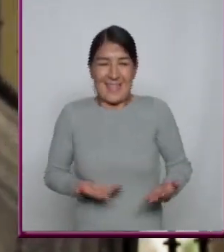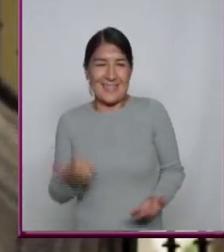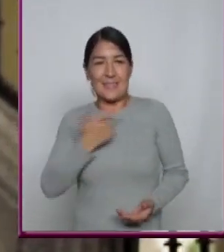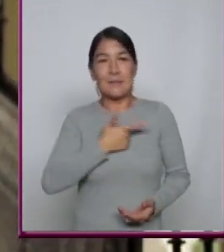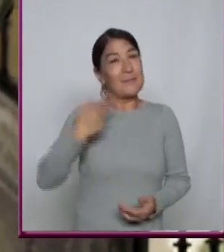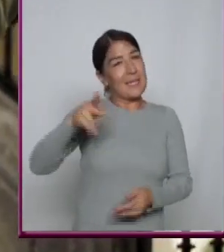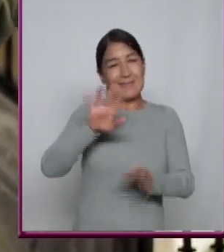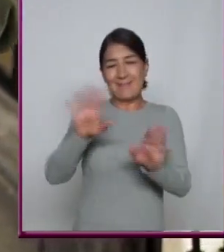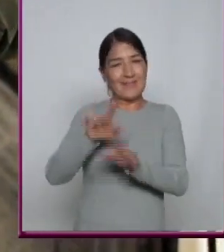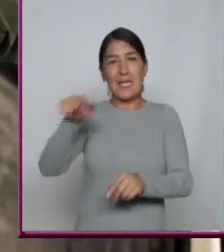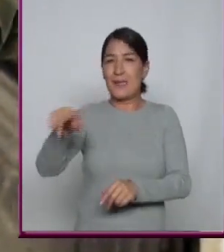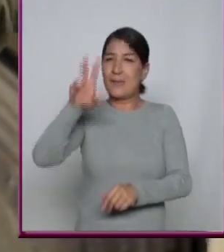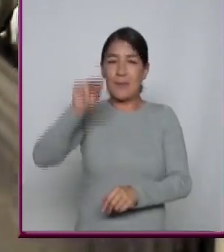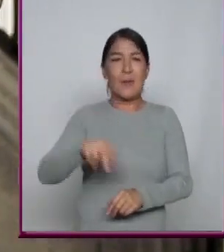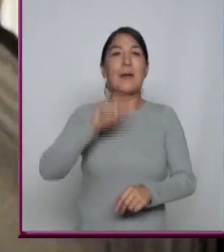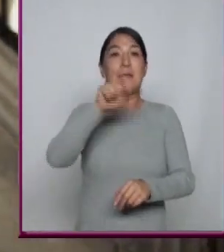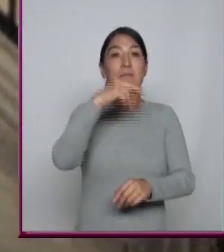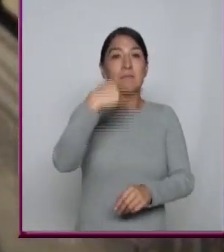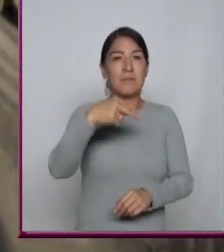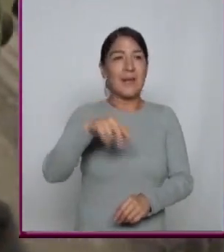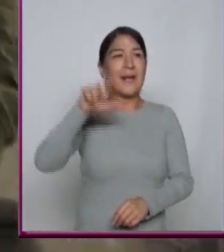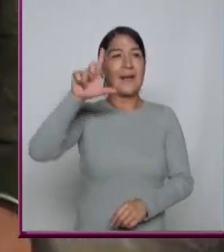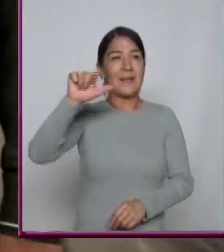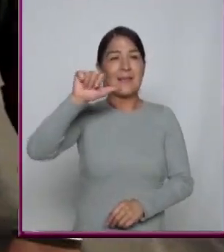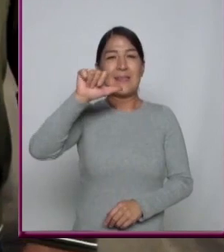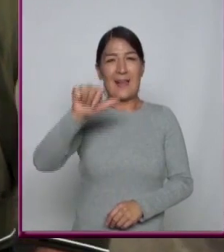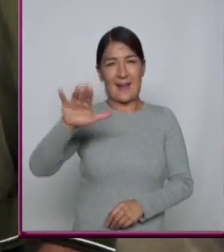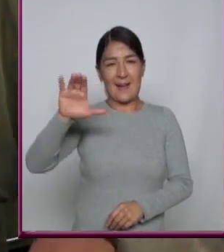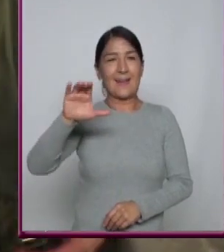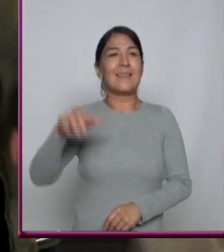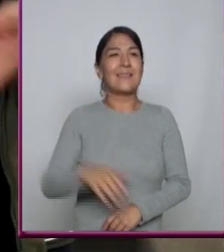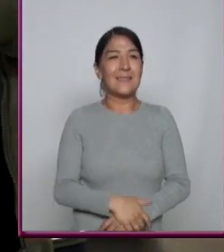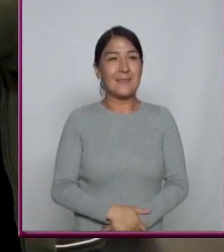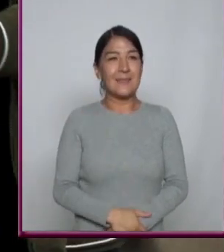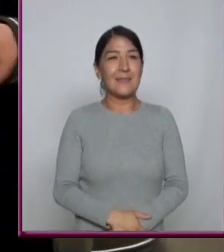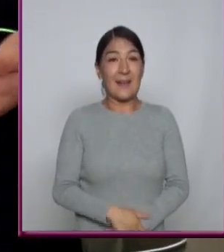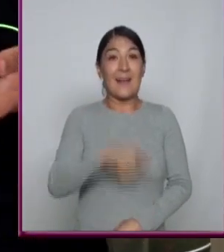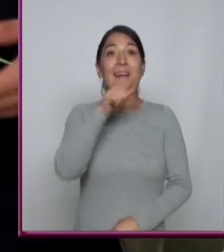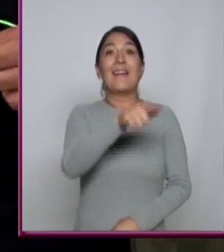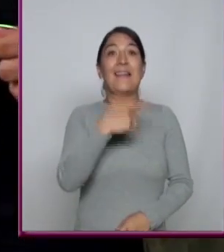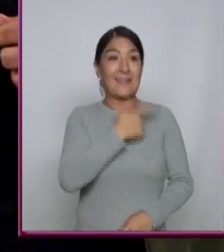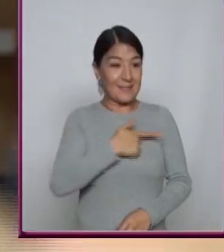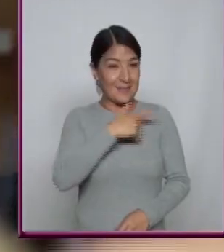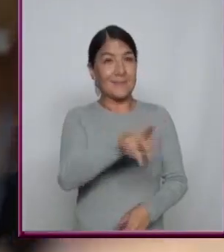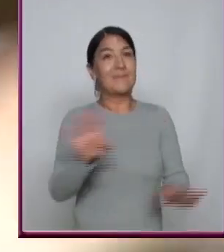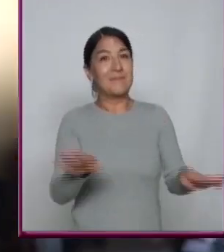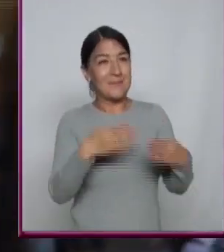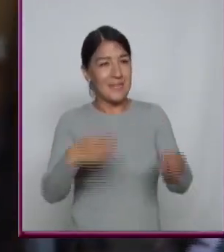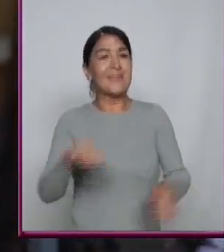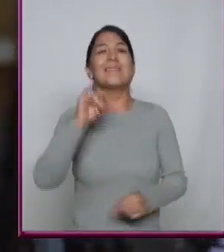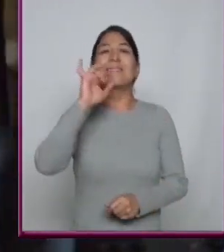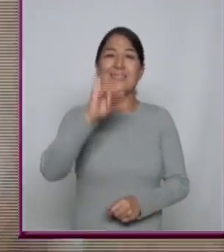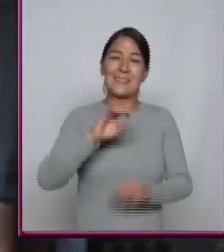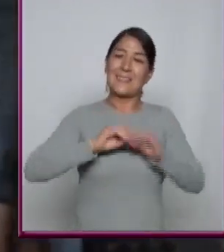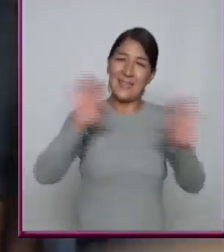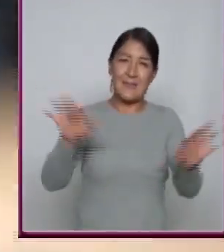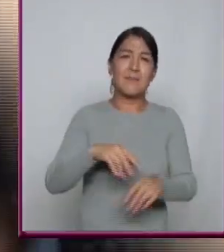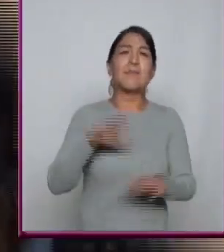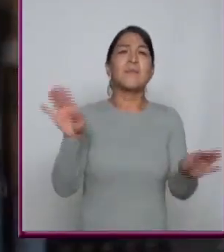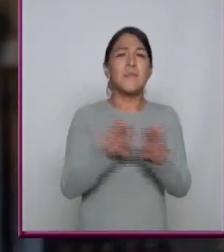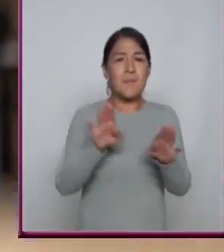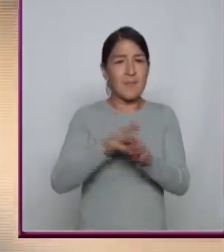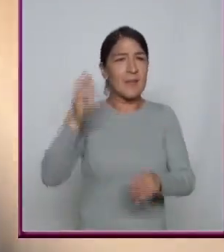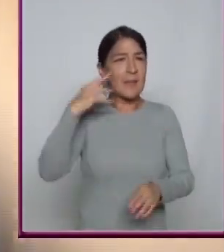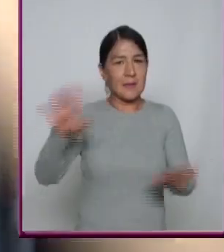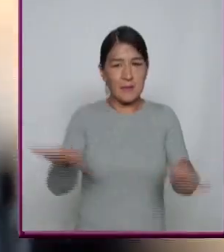no, esa nota se llama la Ah, entonces sí hay ciencia en la música Claro, ciertas